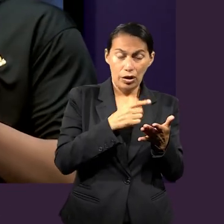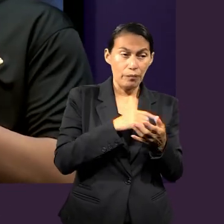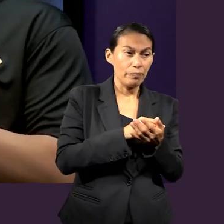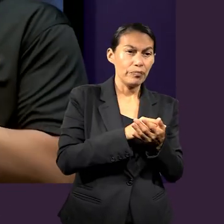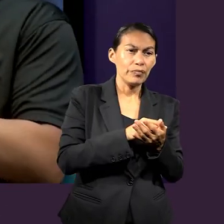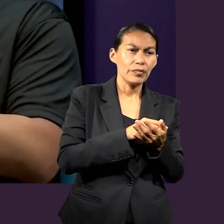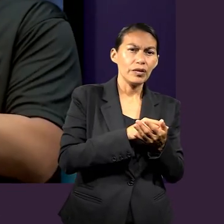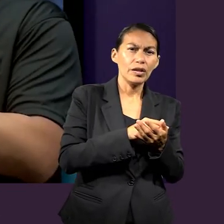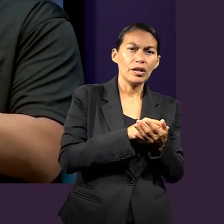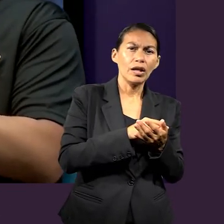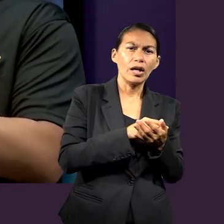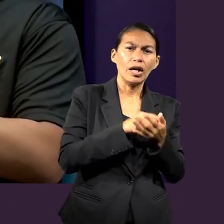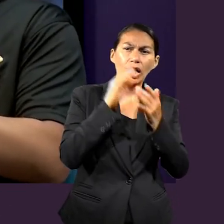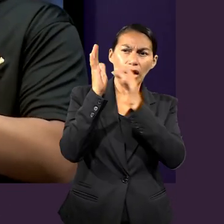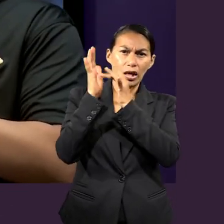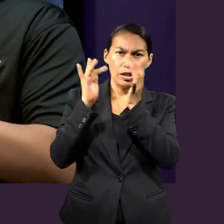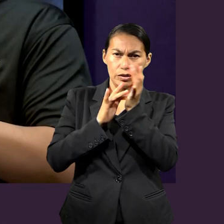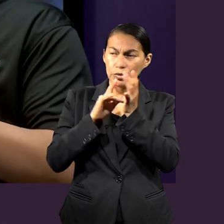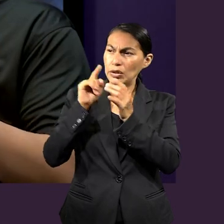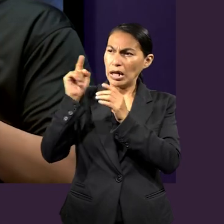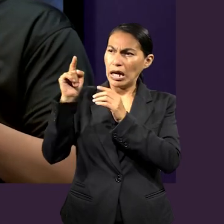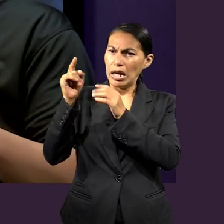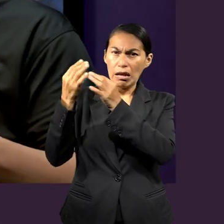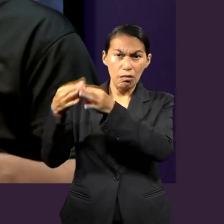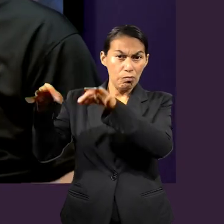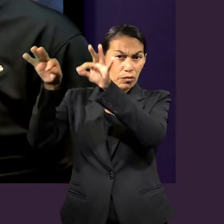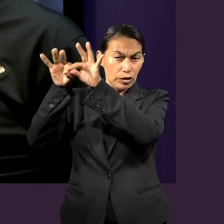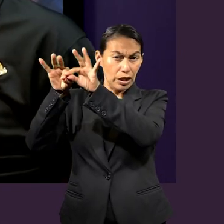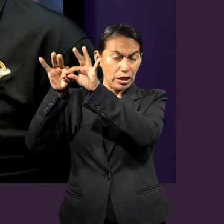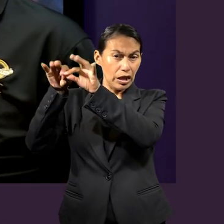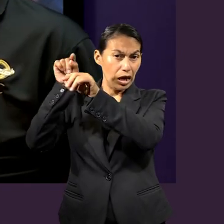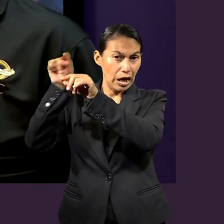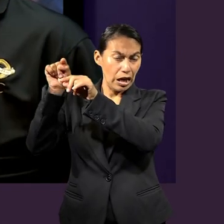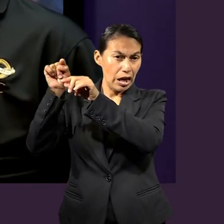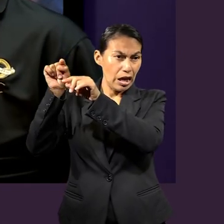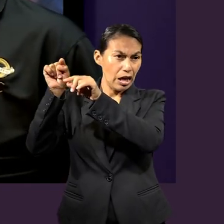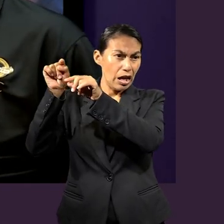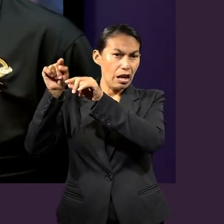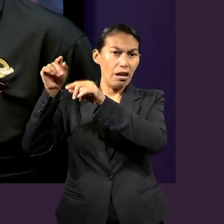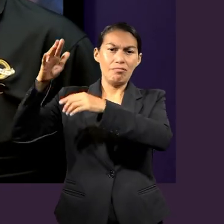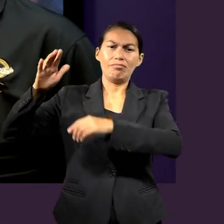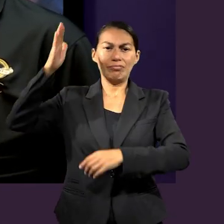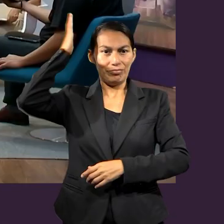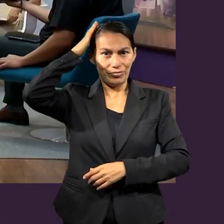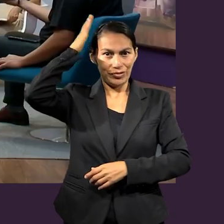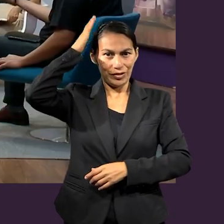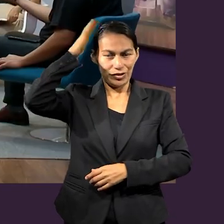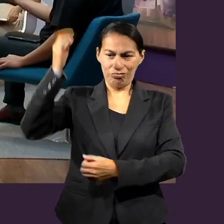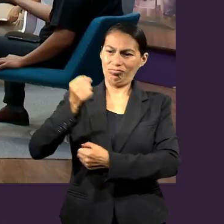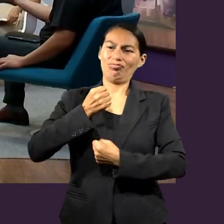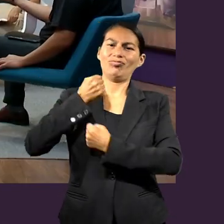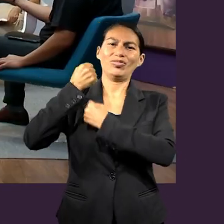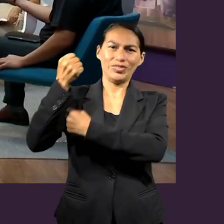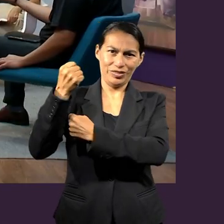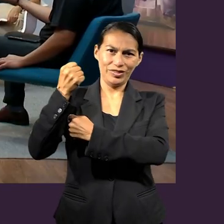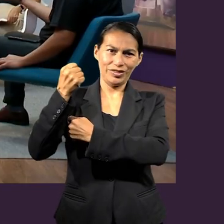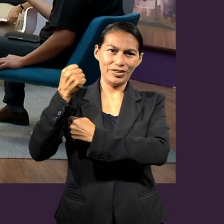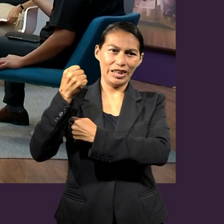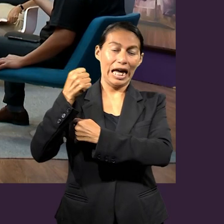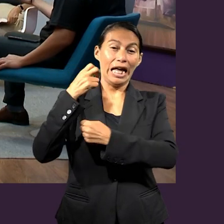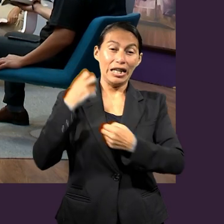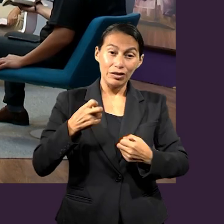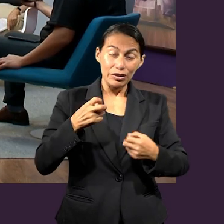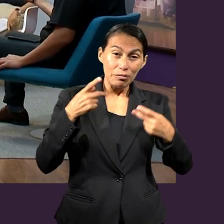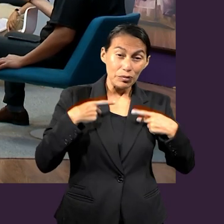entonces la lección va apuntando hacia el papel que también Jesús tiene a la iglesia. Es decir, al final de cuentas,